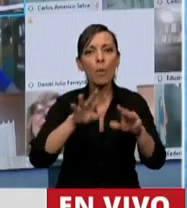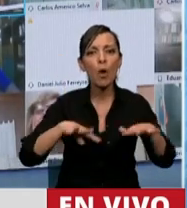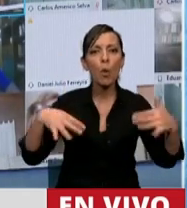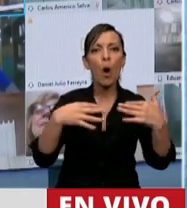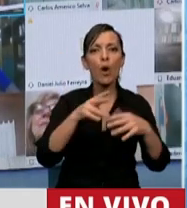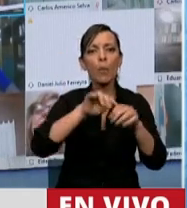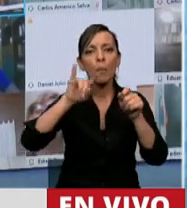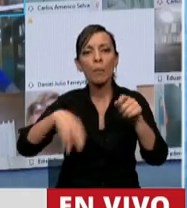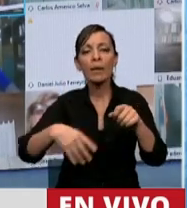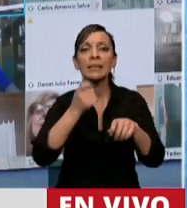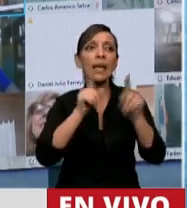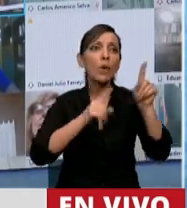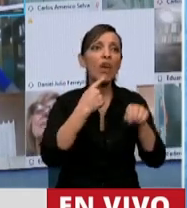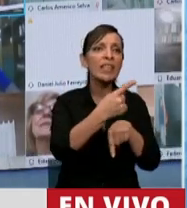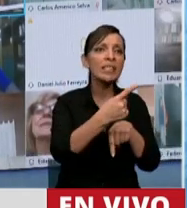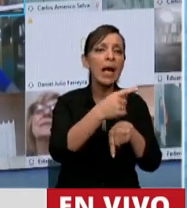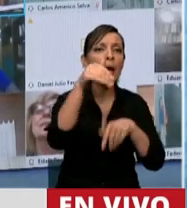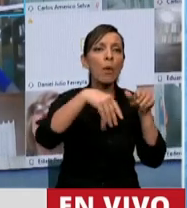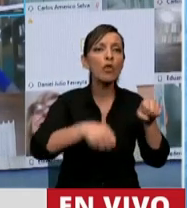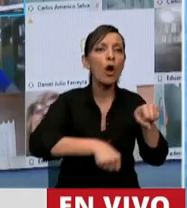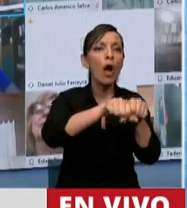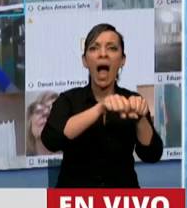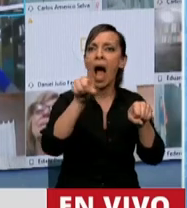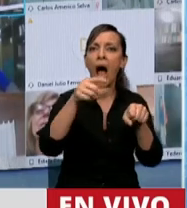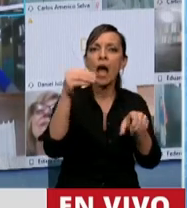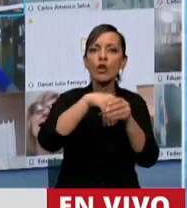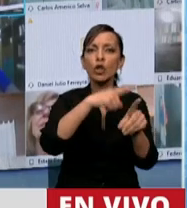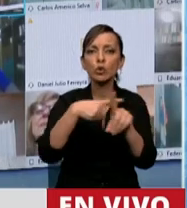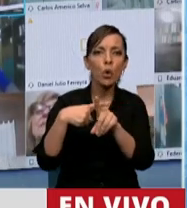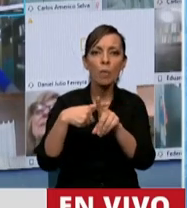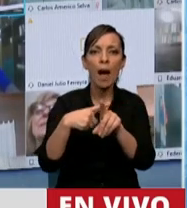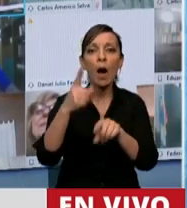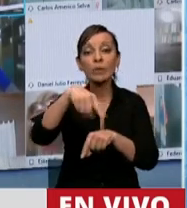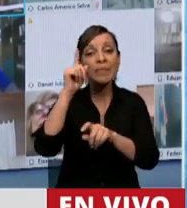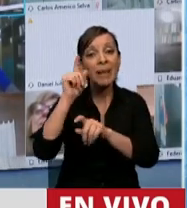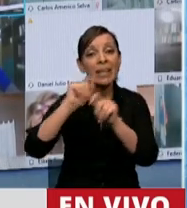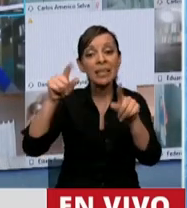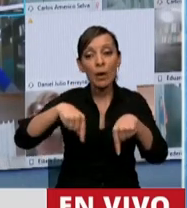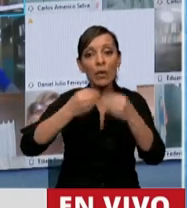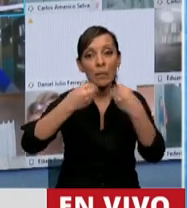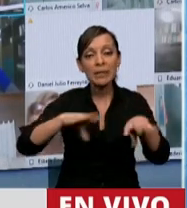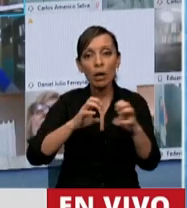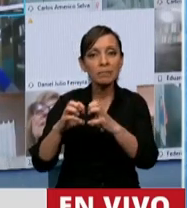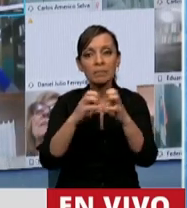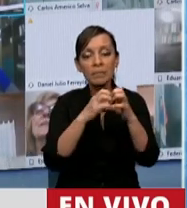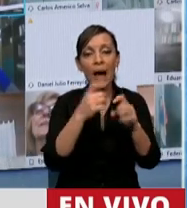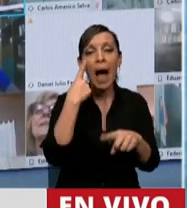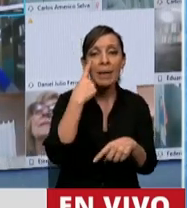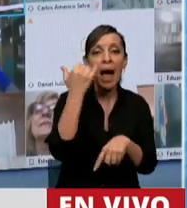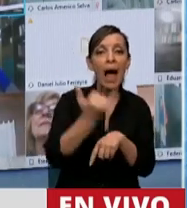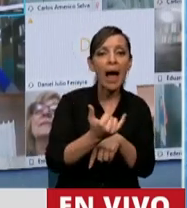diga que su voto no fue registrado. Imagínense si acá cuando arrancaron esta supuesta sesión con el cómputo de un quórum